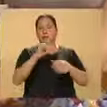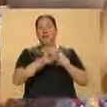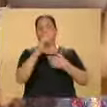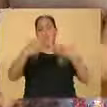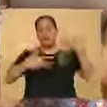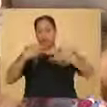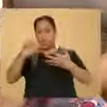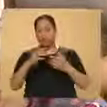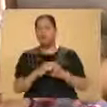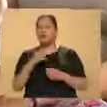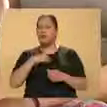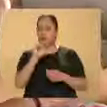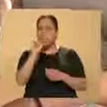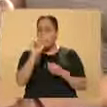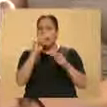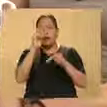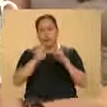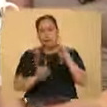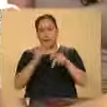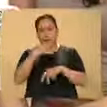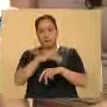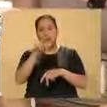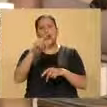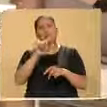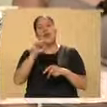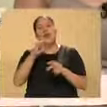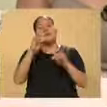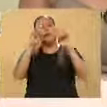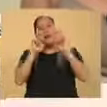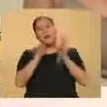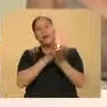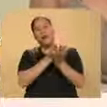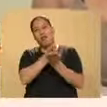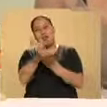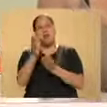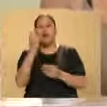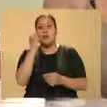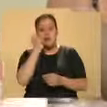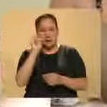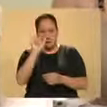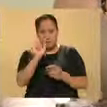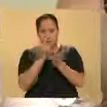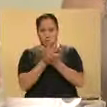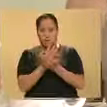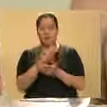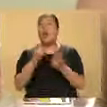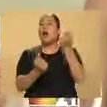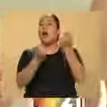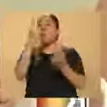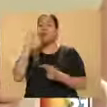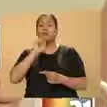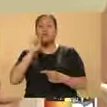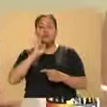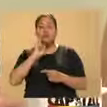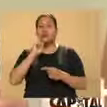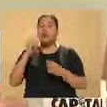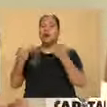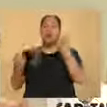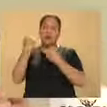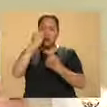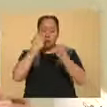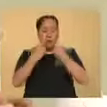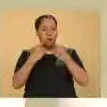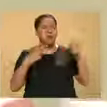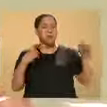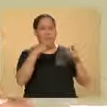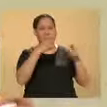Aquí quiero hacer un paréntesis, a lo mejor nos vamos a perder un poquito. Hay mujeres, sabemos que son víctimas de violencia,